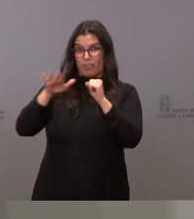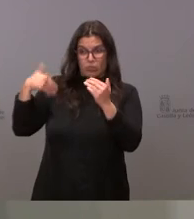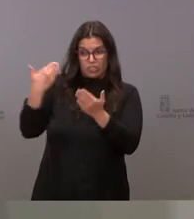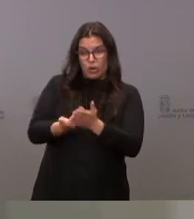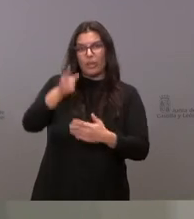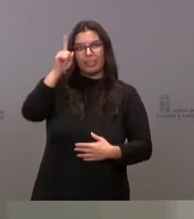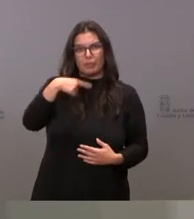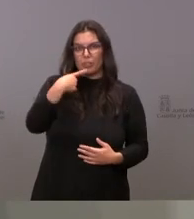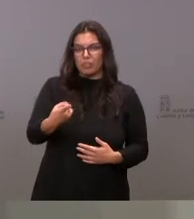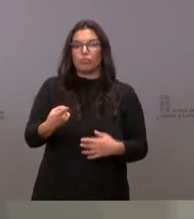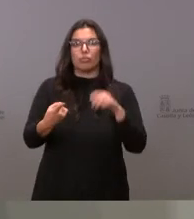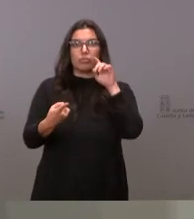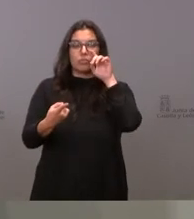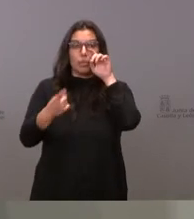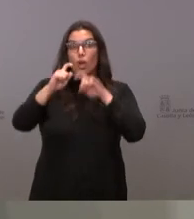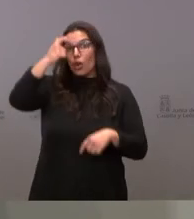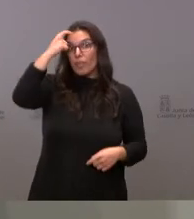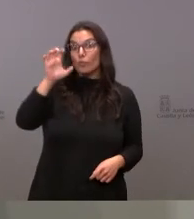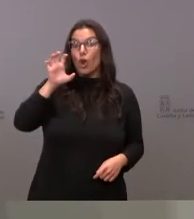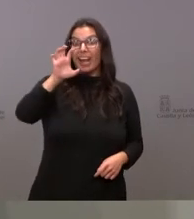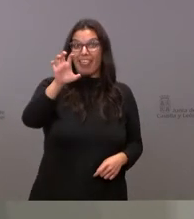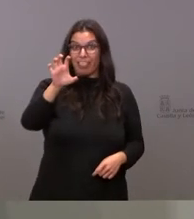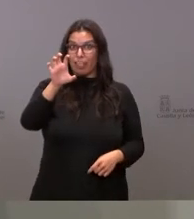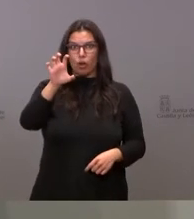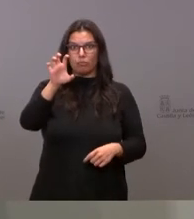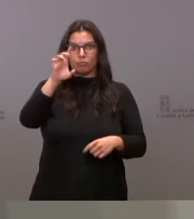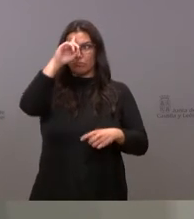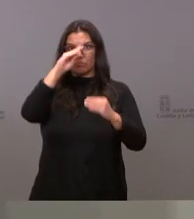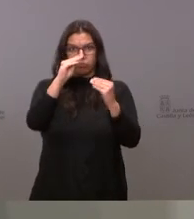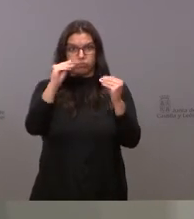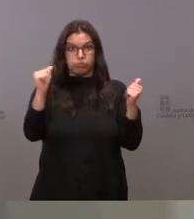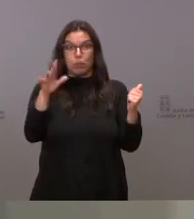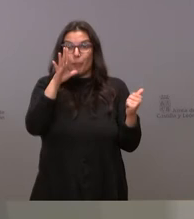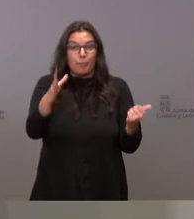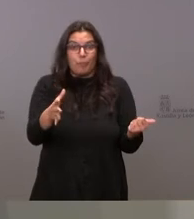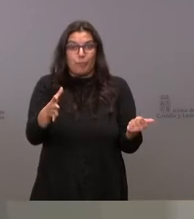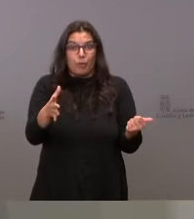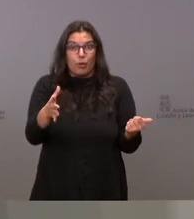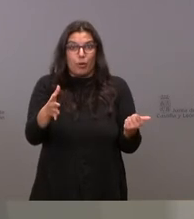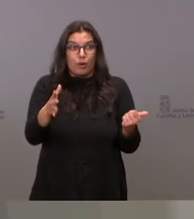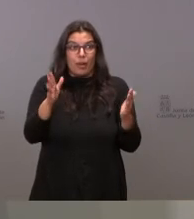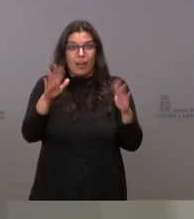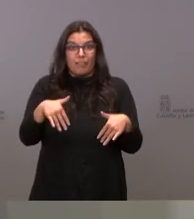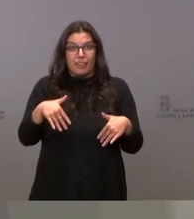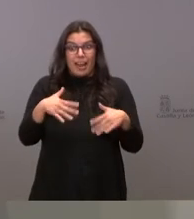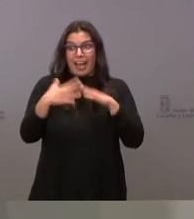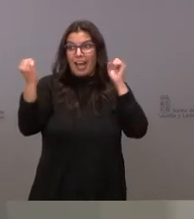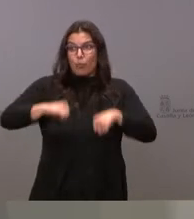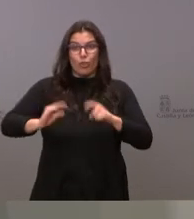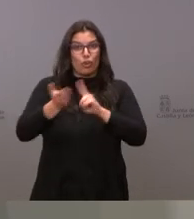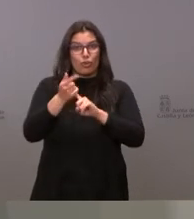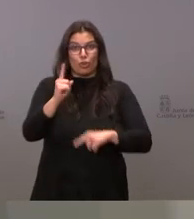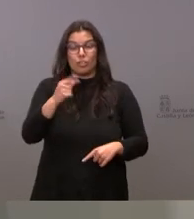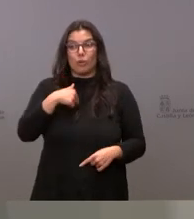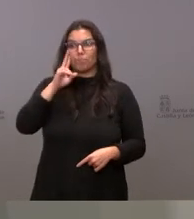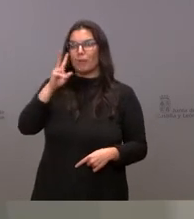disolviendo el concepto de nación precisamente. Por eso, porque no somos capaces de llegar a grandes acuerdos. Y cuando uno ve